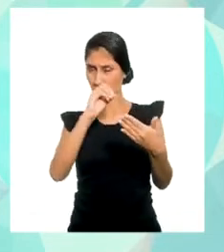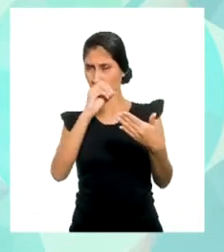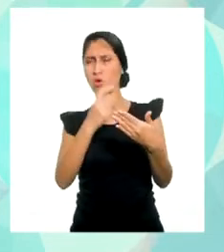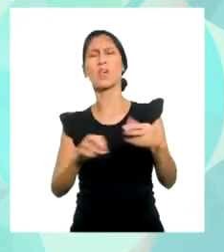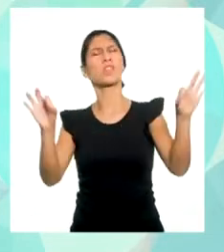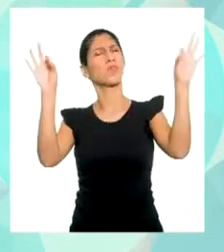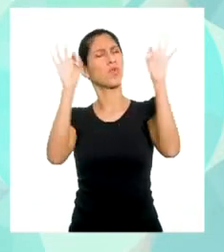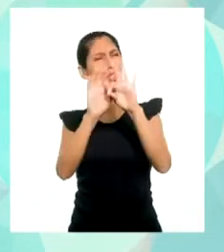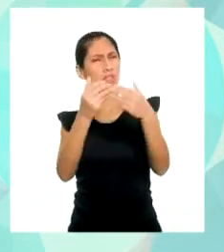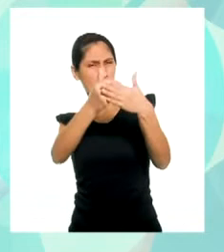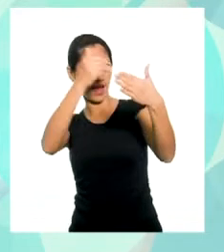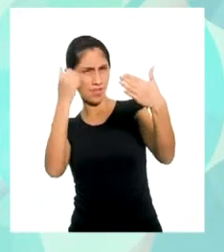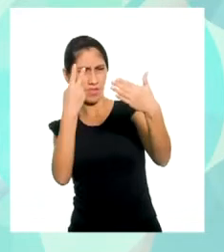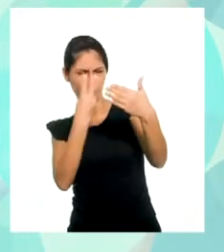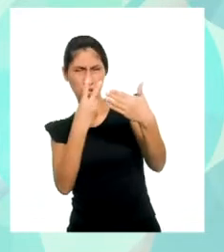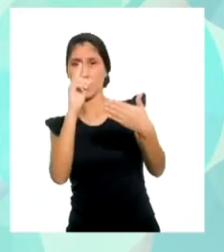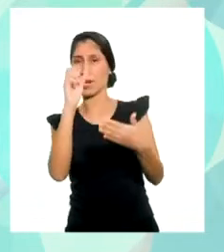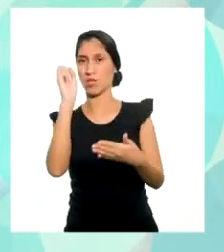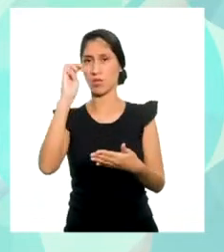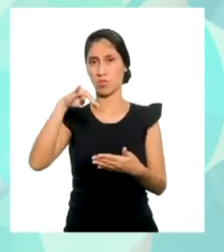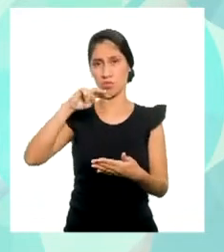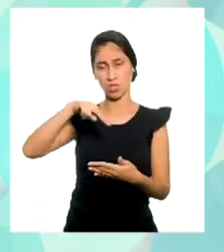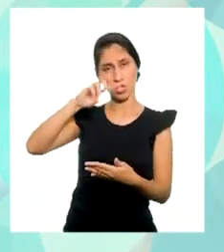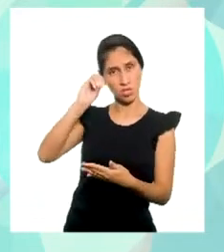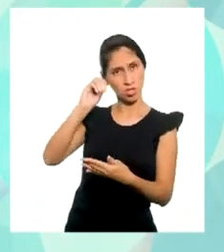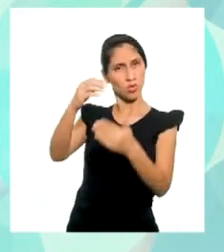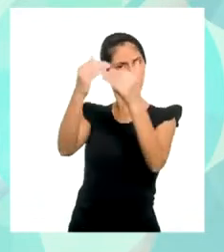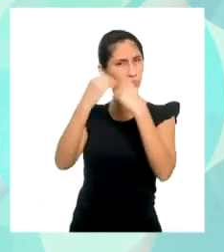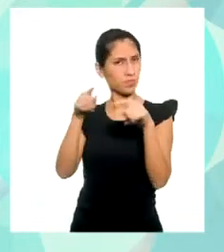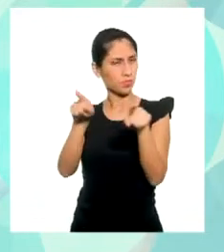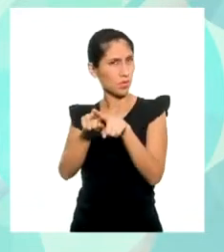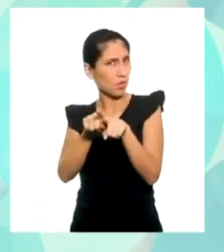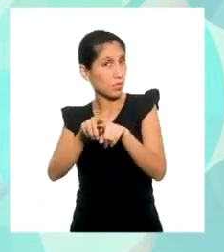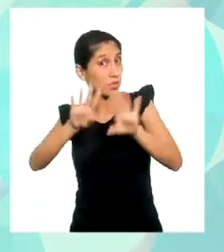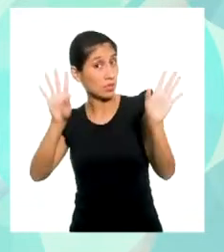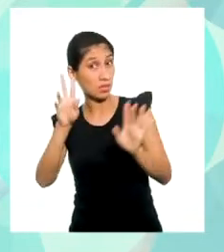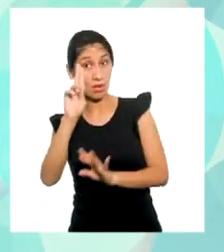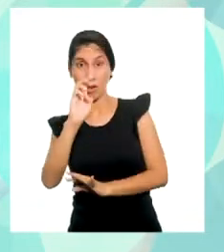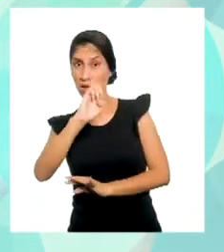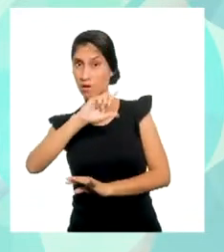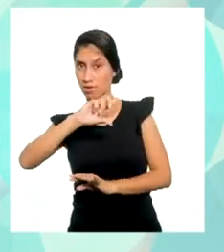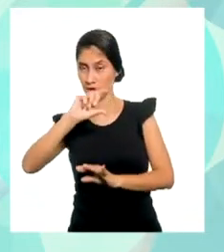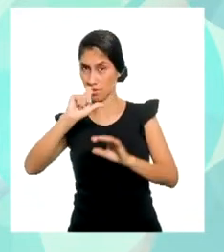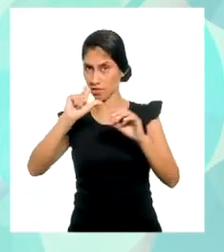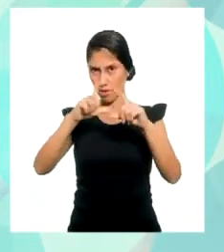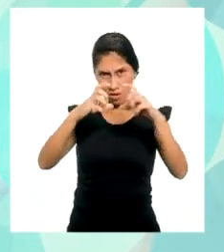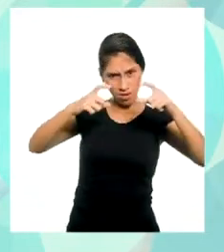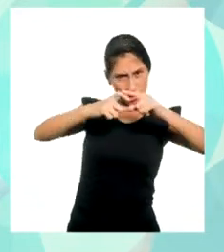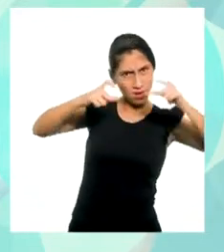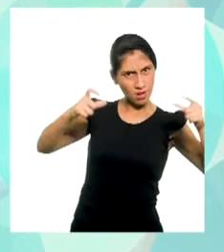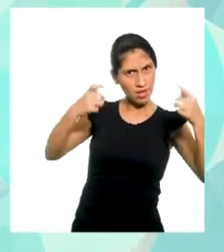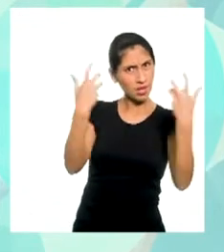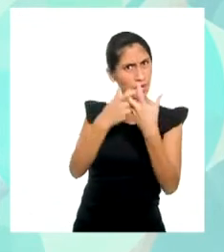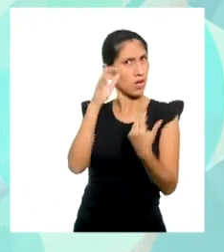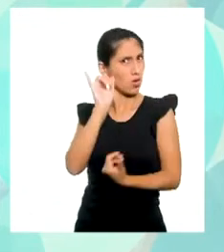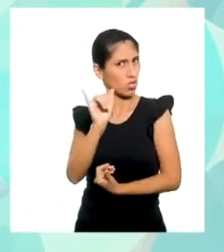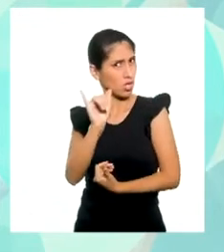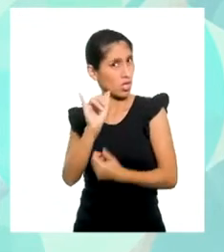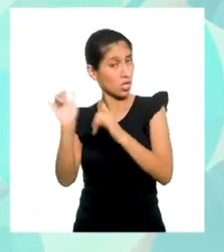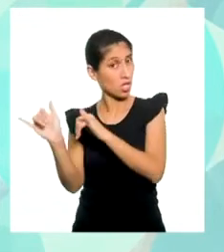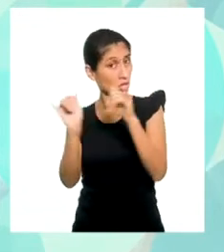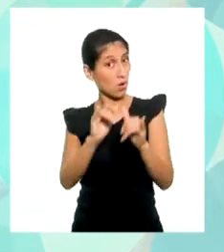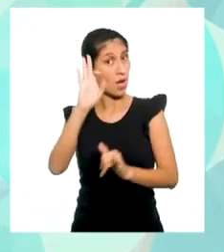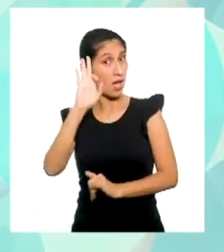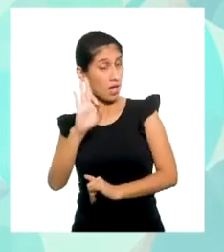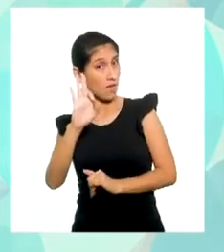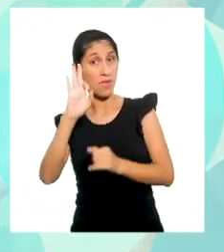dominio y la regla de correspondencia de la función. Si la regla de correspondencia es Y igual a